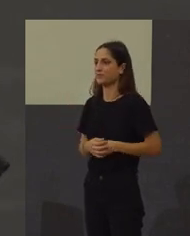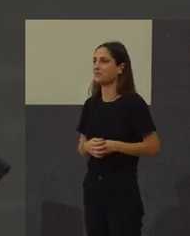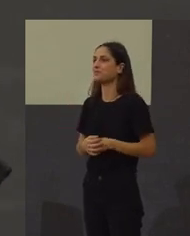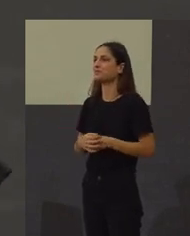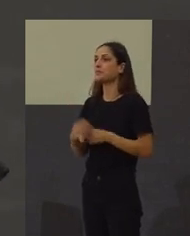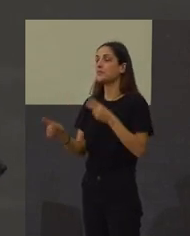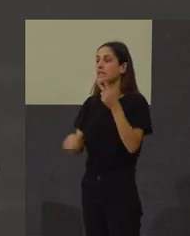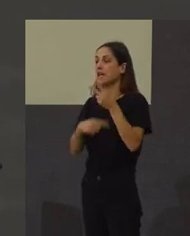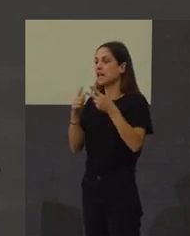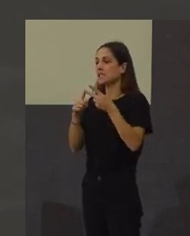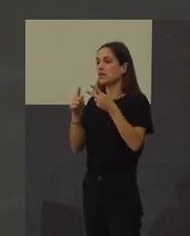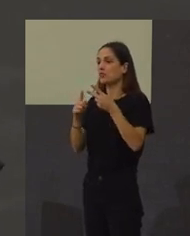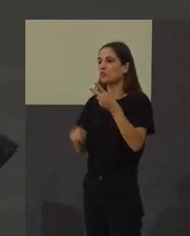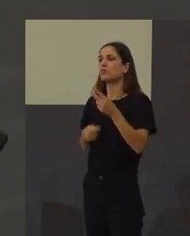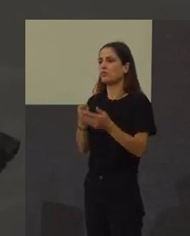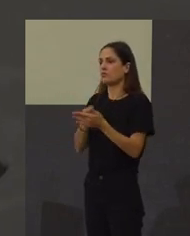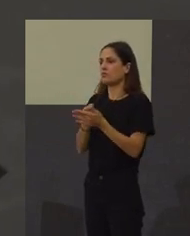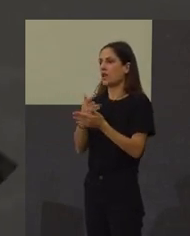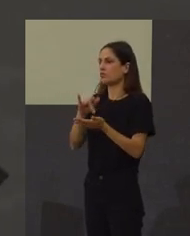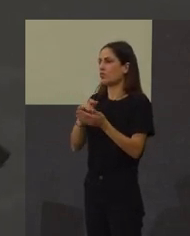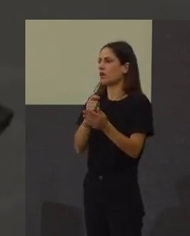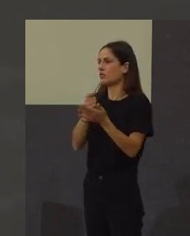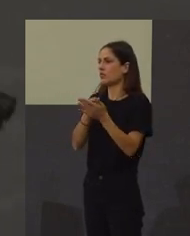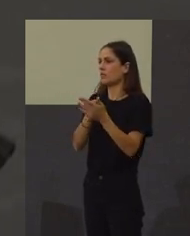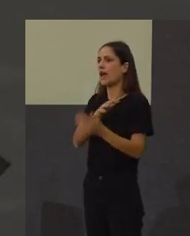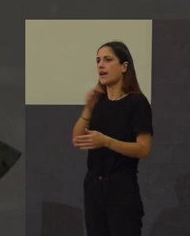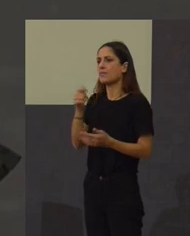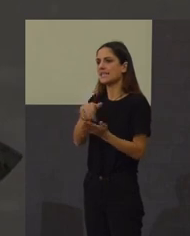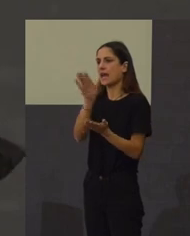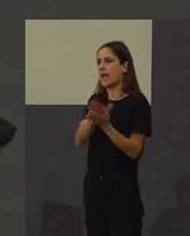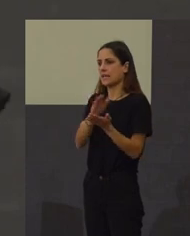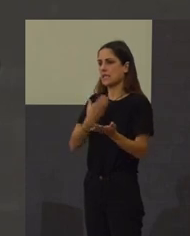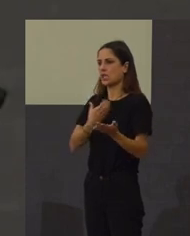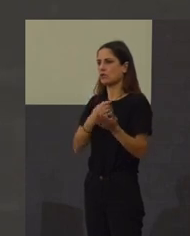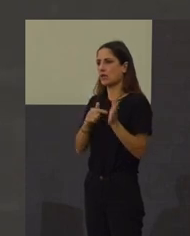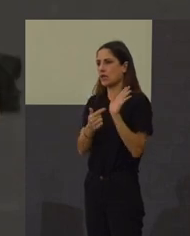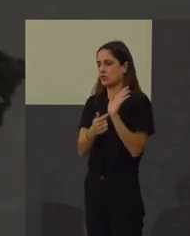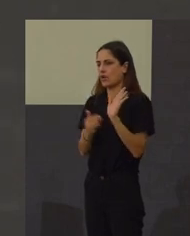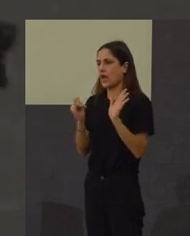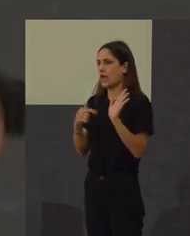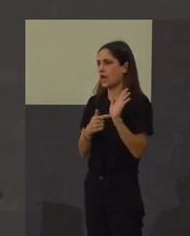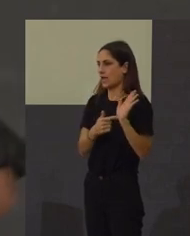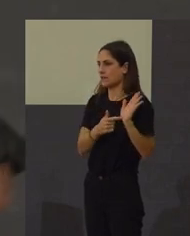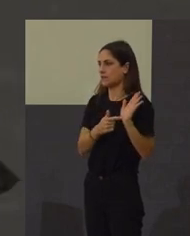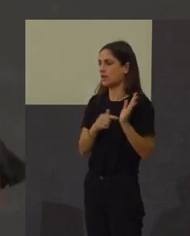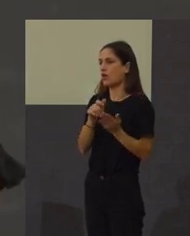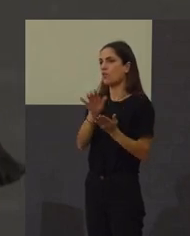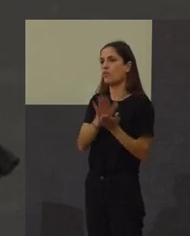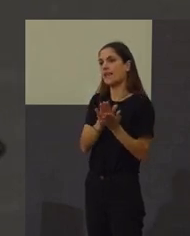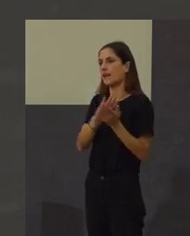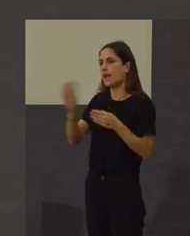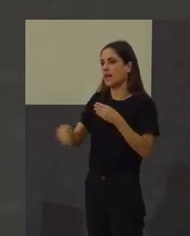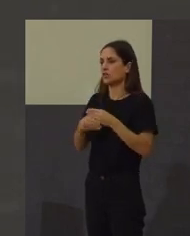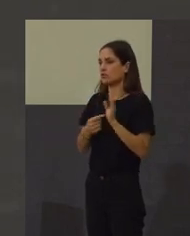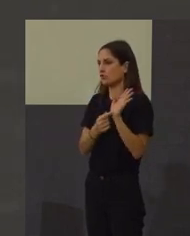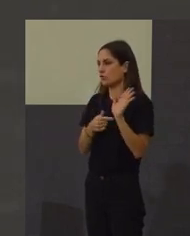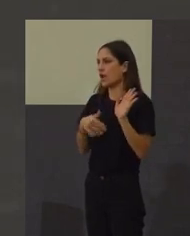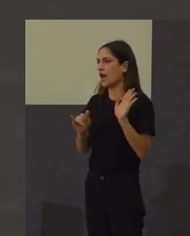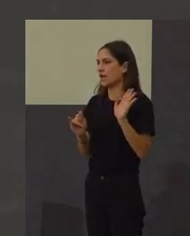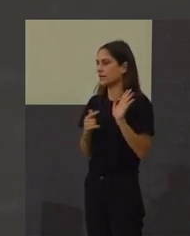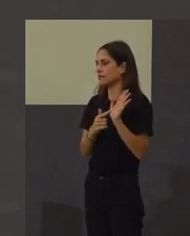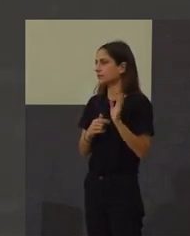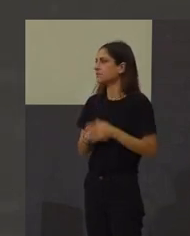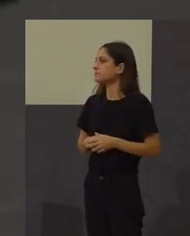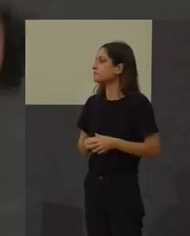Segundo, foron pagados e están as actas do Concello. Nun acta extraordinaria do Concello. Segundo,